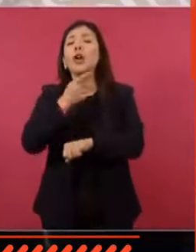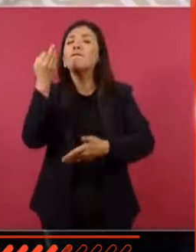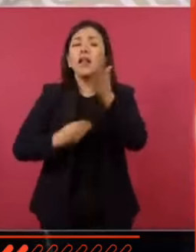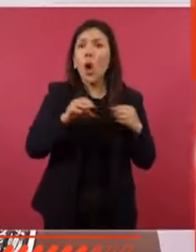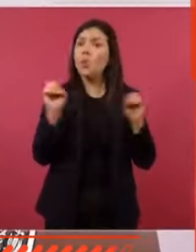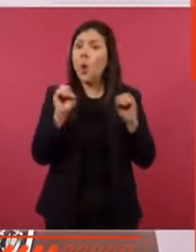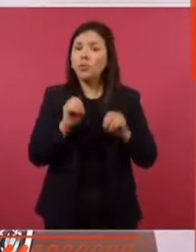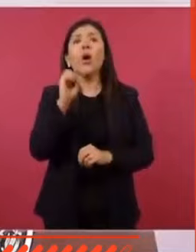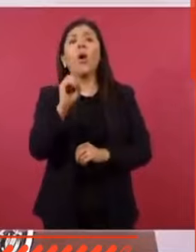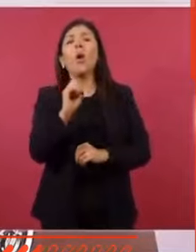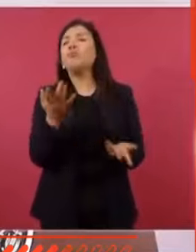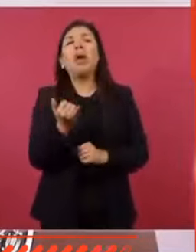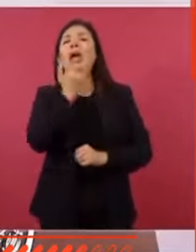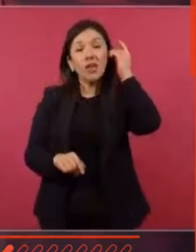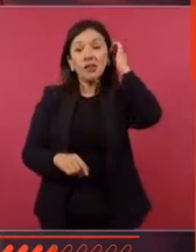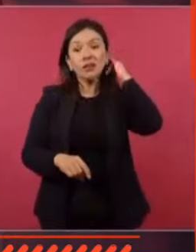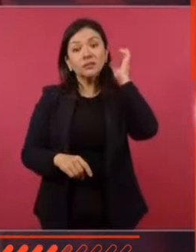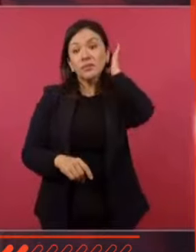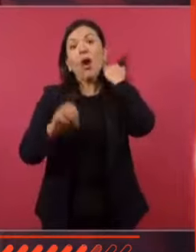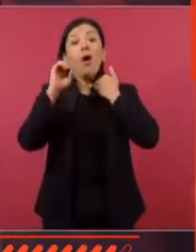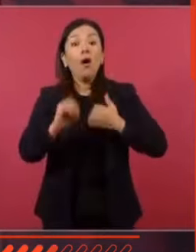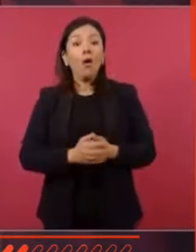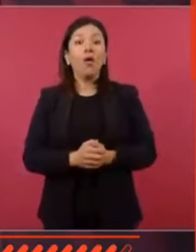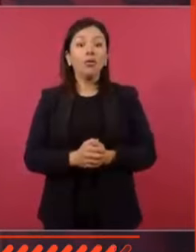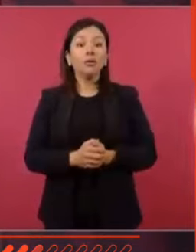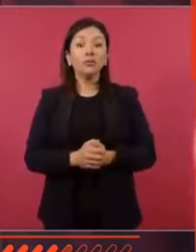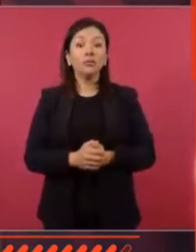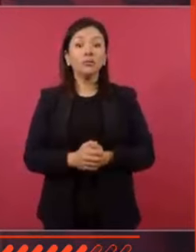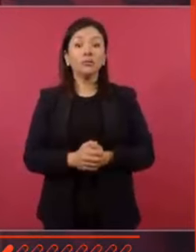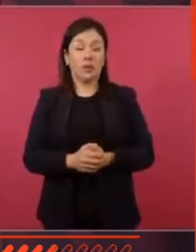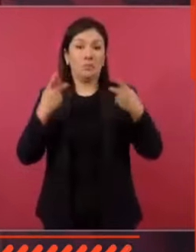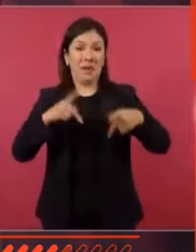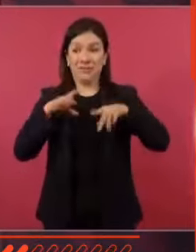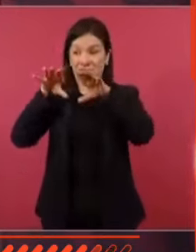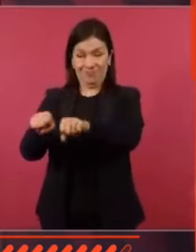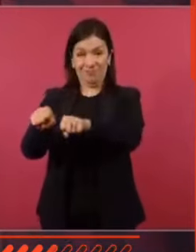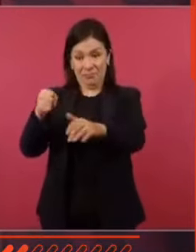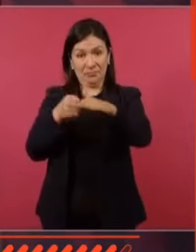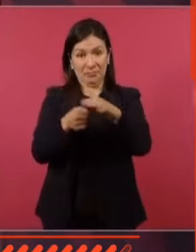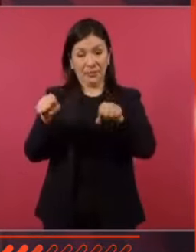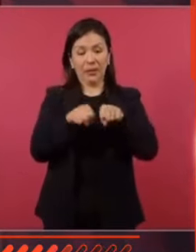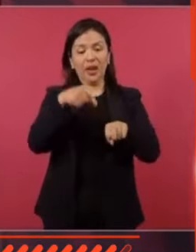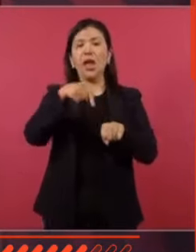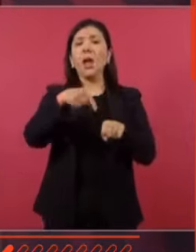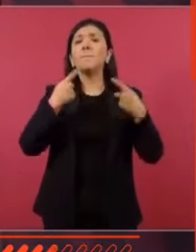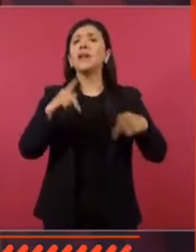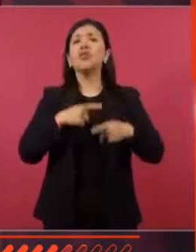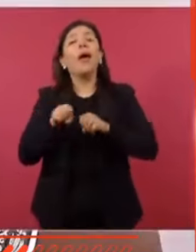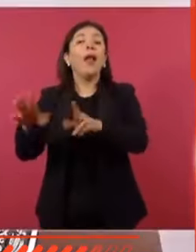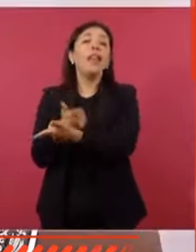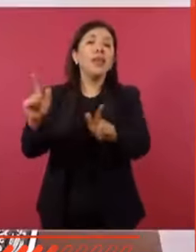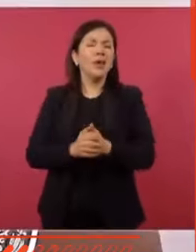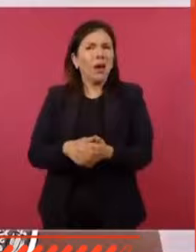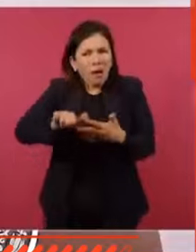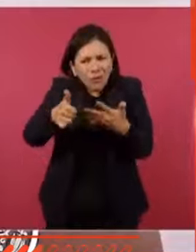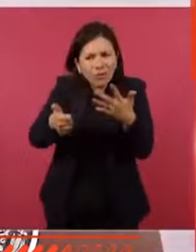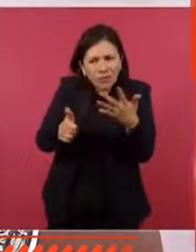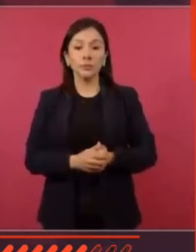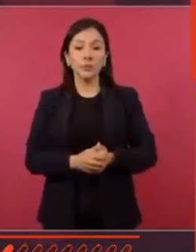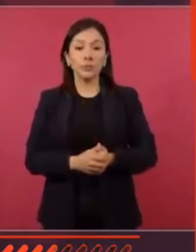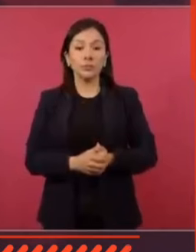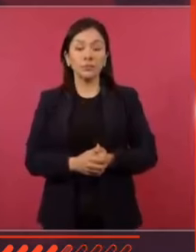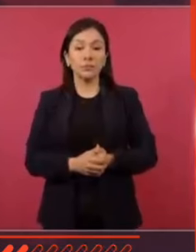bien en la dirección, equivocó en la hora, o el que lo detuvo no tenía facultades para hacerlo. Tantas cosas.